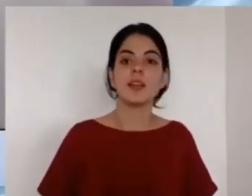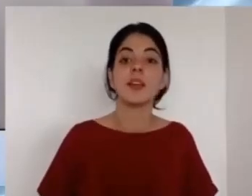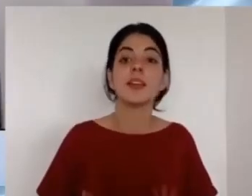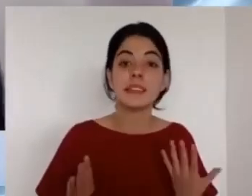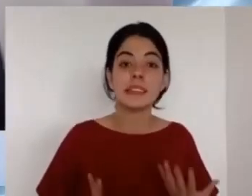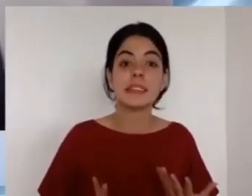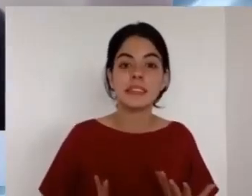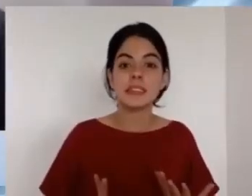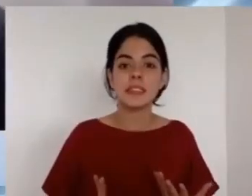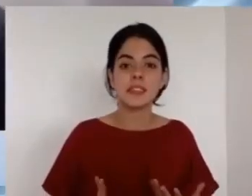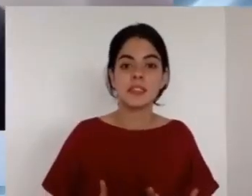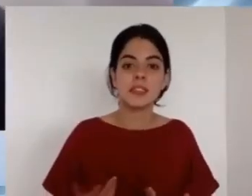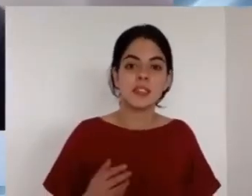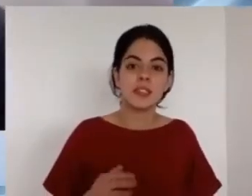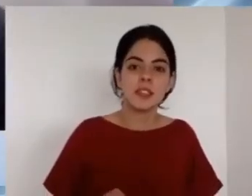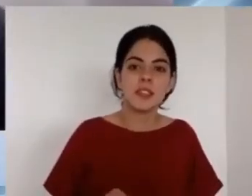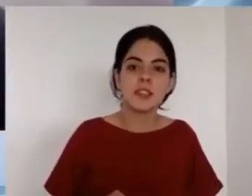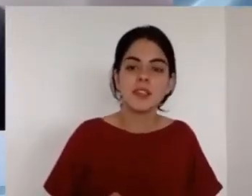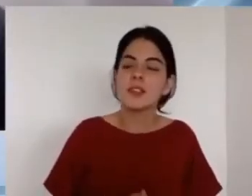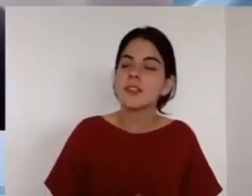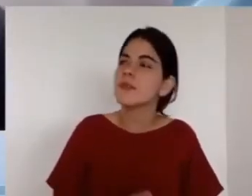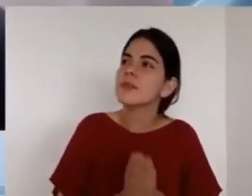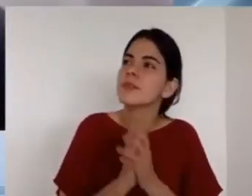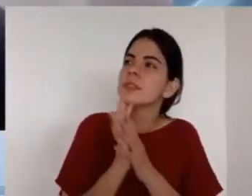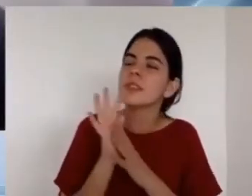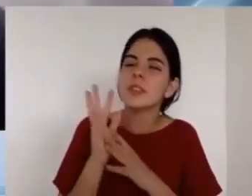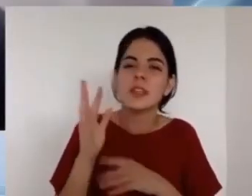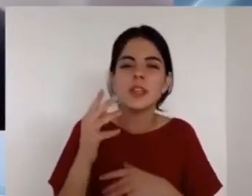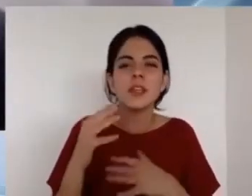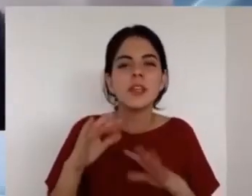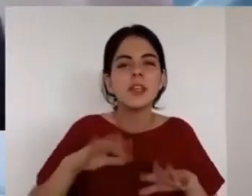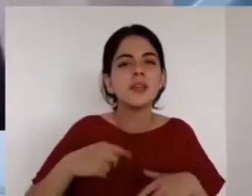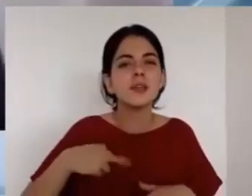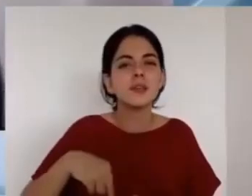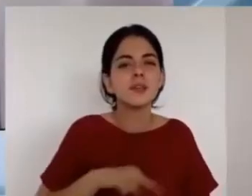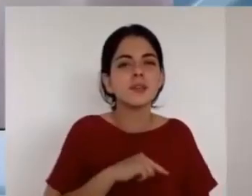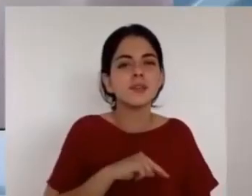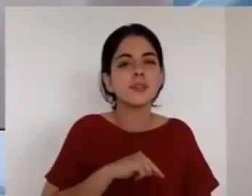la condición para ver su rostro es la muerte